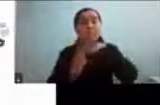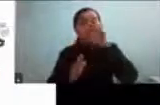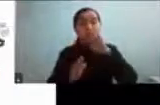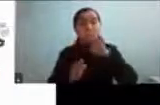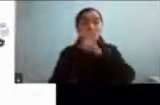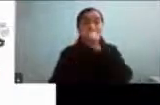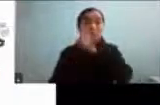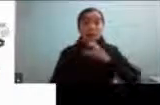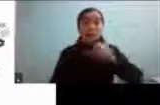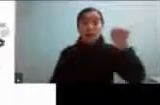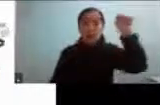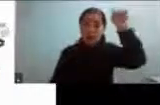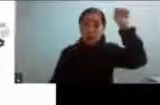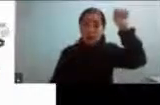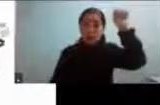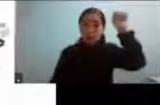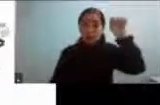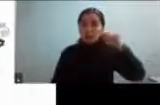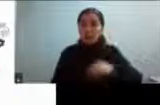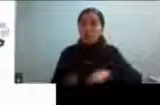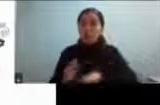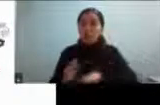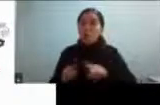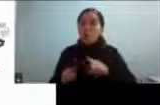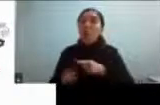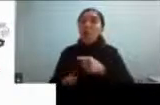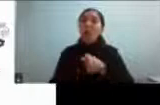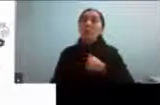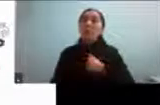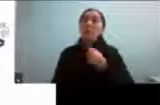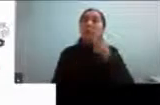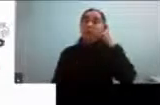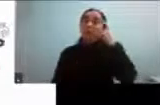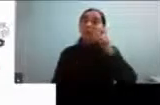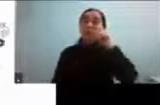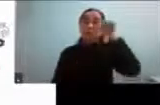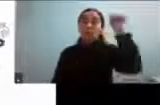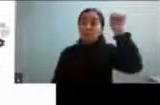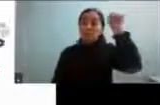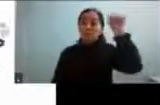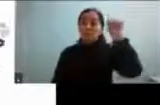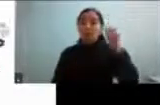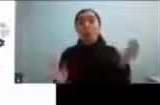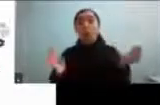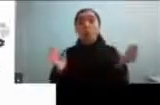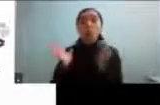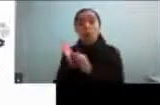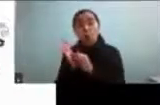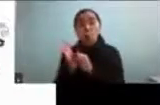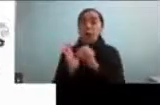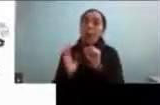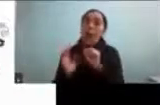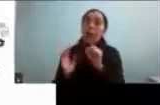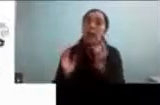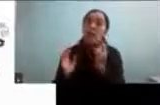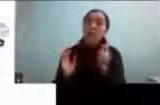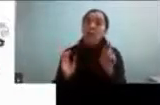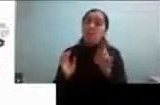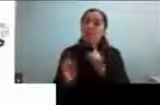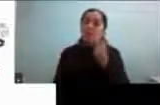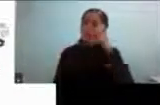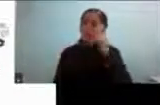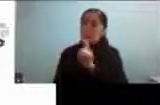prefiere ser llamada como persona autista no con autismo sin embargo la mayoría de los profesionales clínicos que